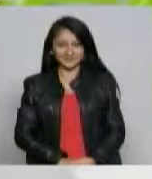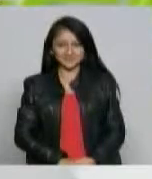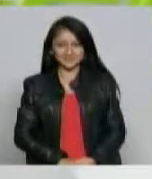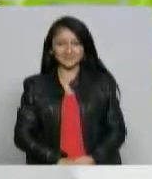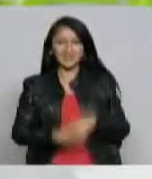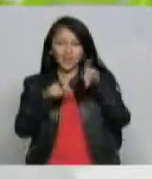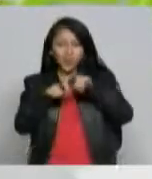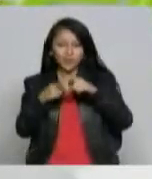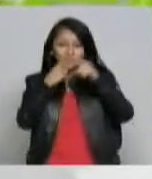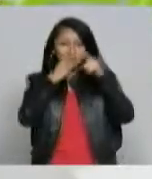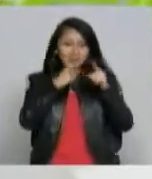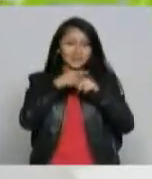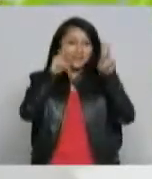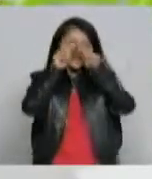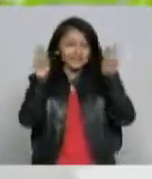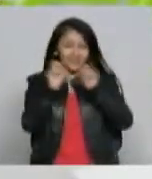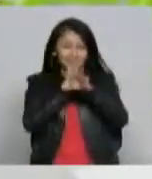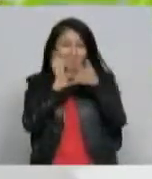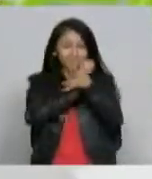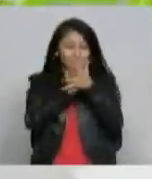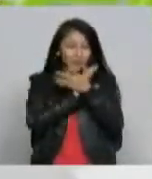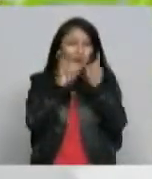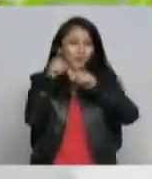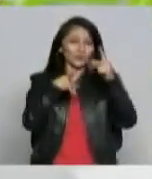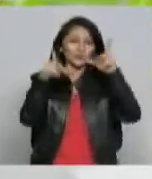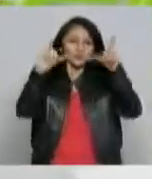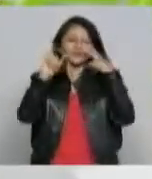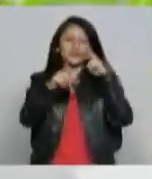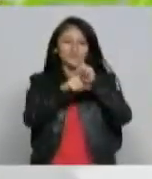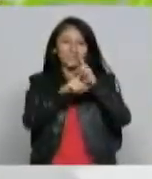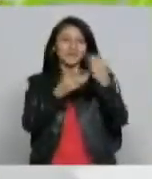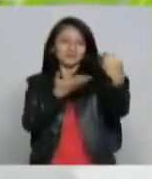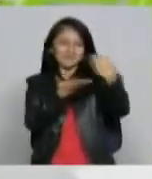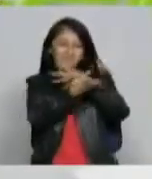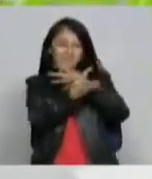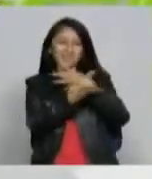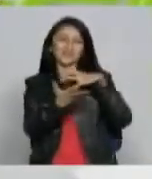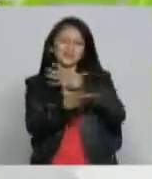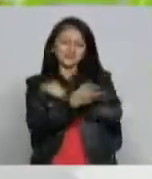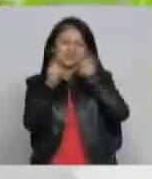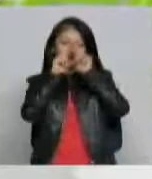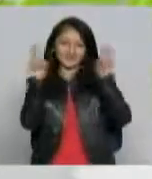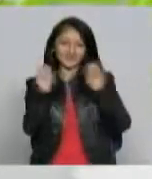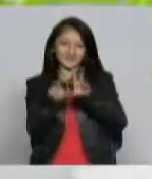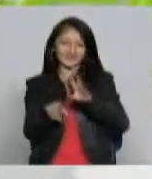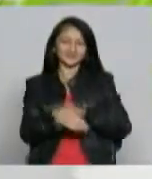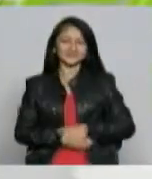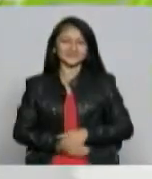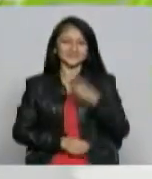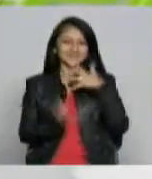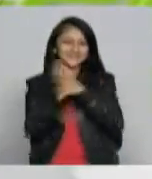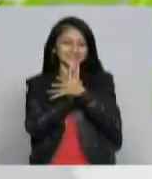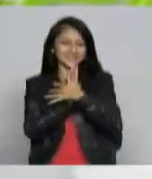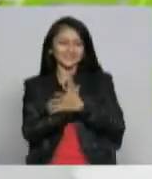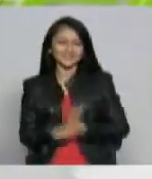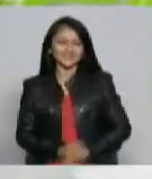y estos son algunos de los correos electrónicos que nuestros televidentes nos hacen llegar a nuestros sitios web de contacto